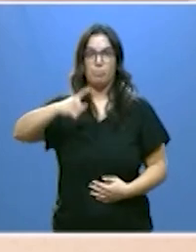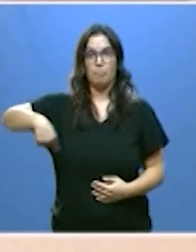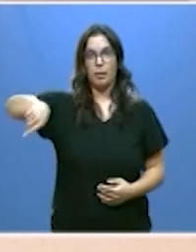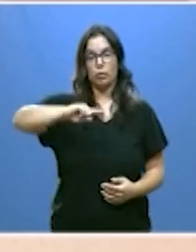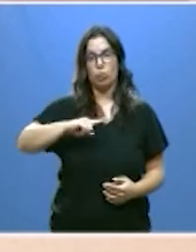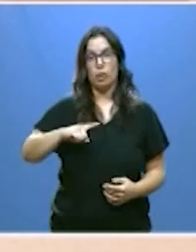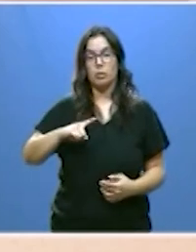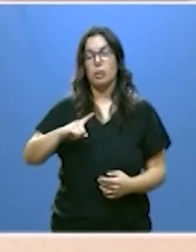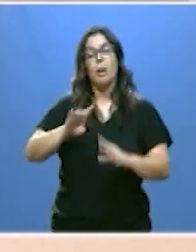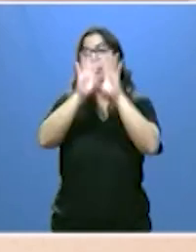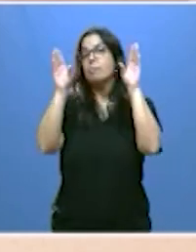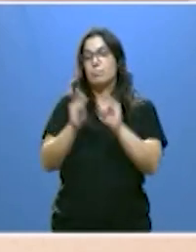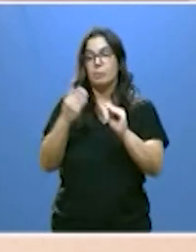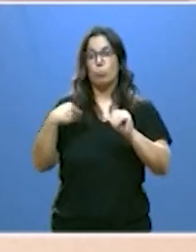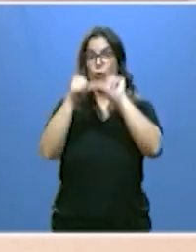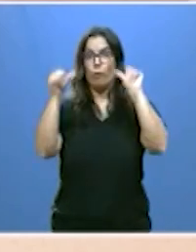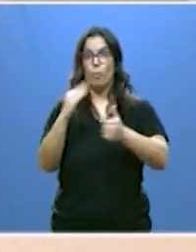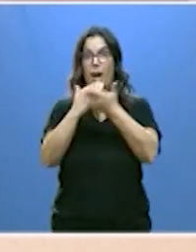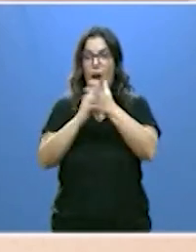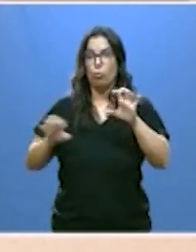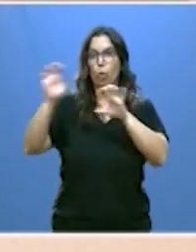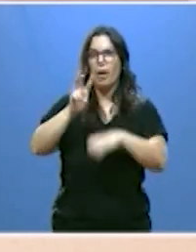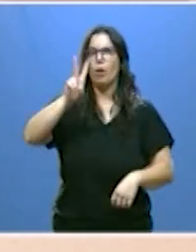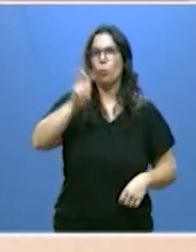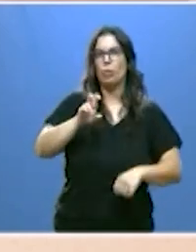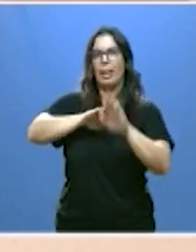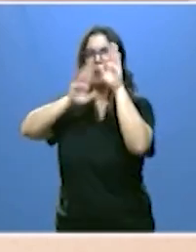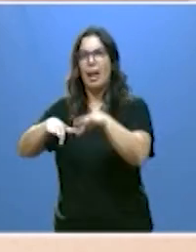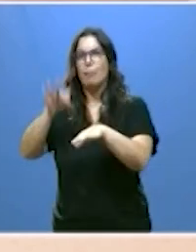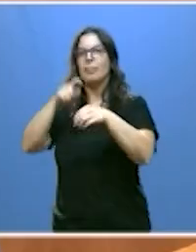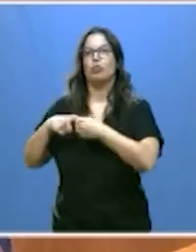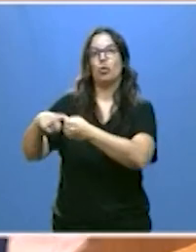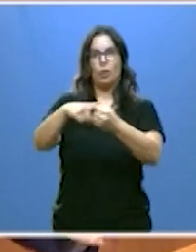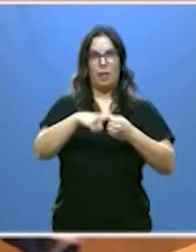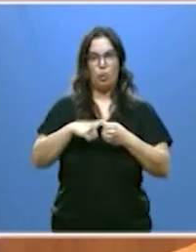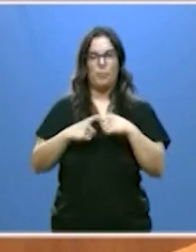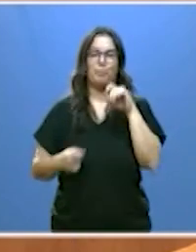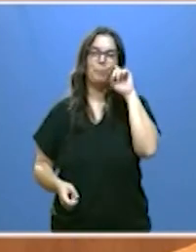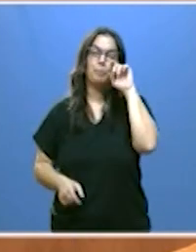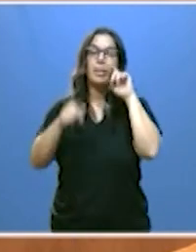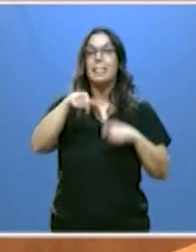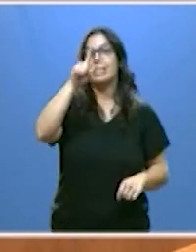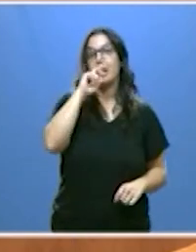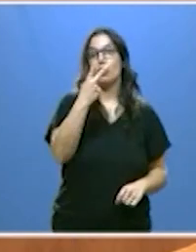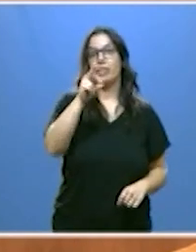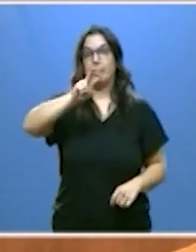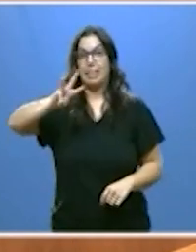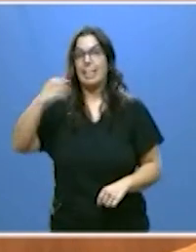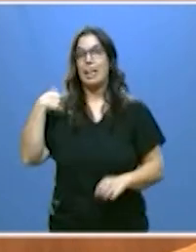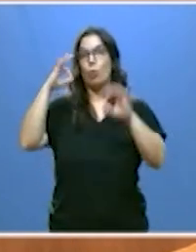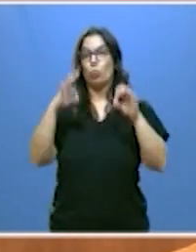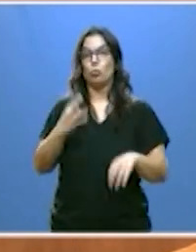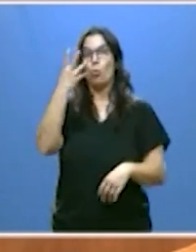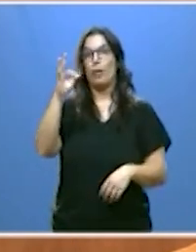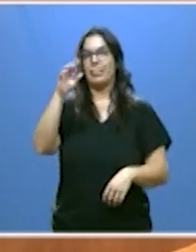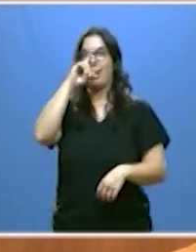en suma, el autonomismo útil, leal y solidario. En este año 2023 cumplimos 40